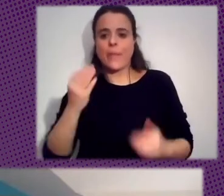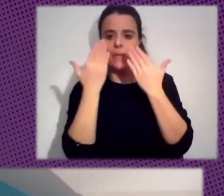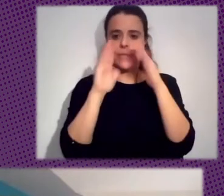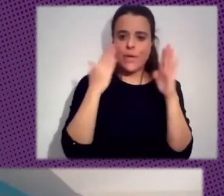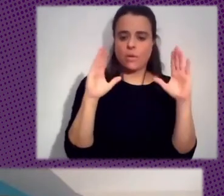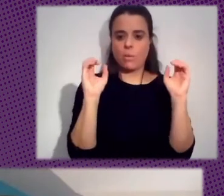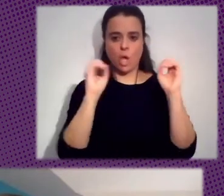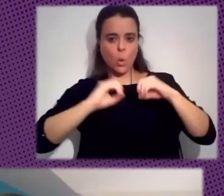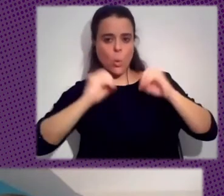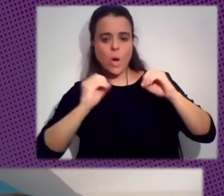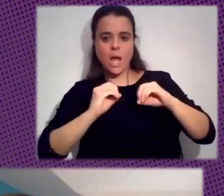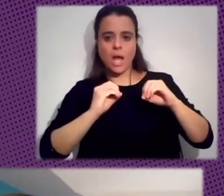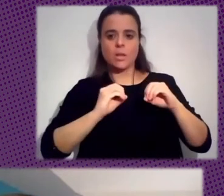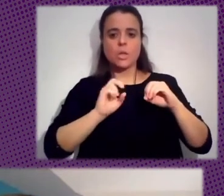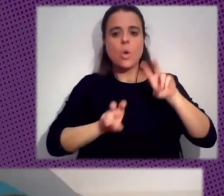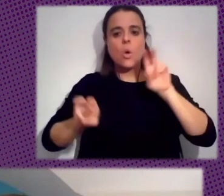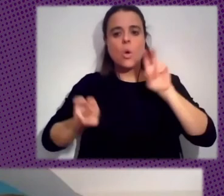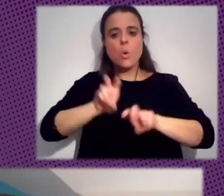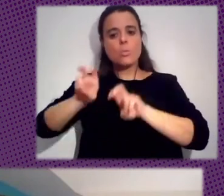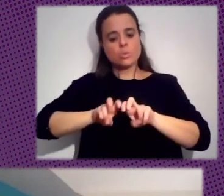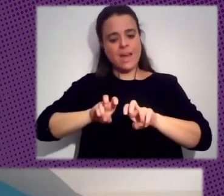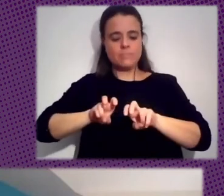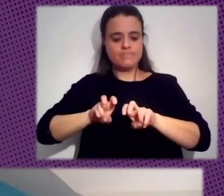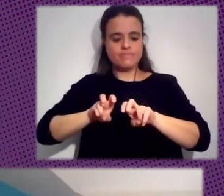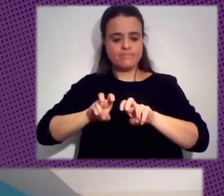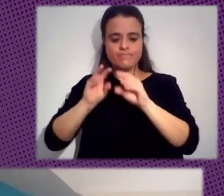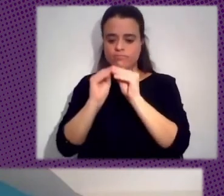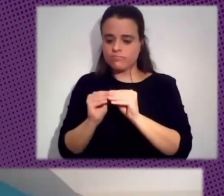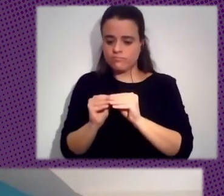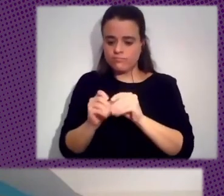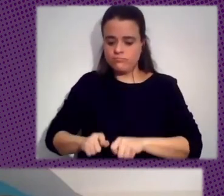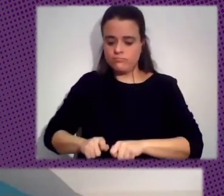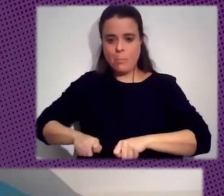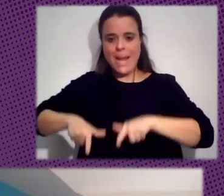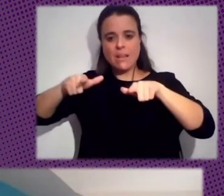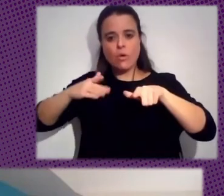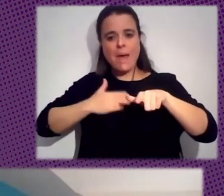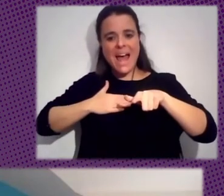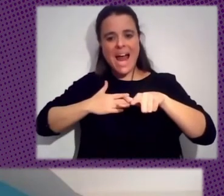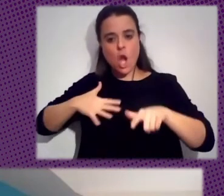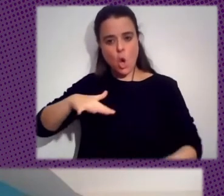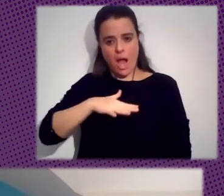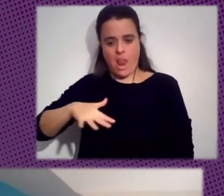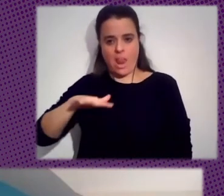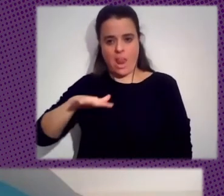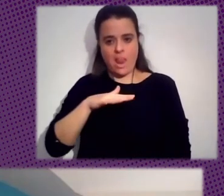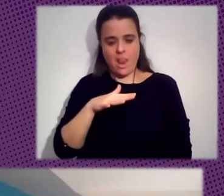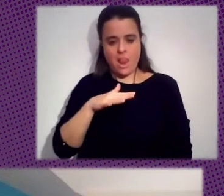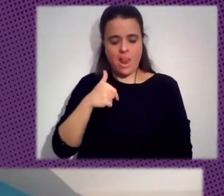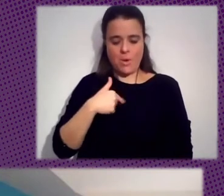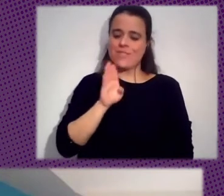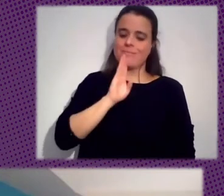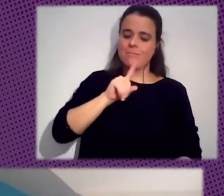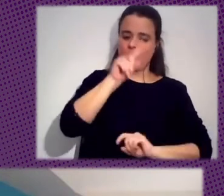Se Pueden Hacer Construir Plataformas Locales Pero Aquí También Como Le Estaba Yo Preguntando A Renata